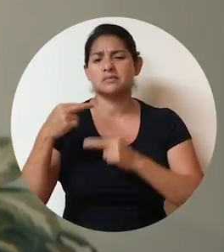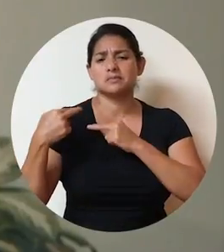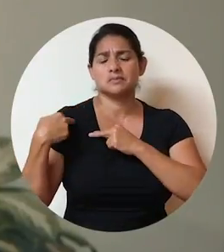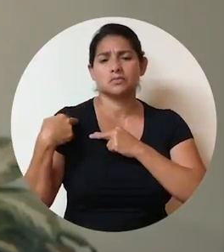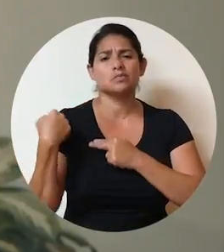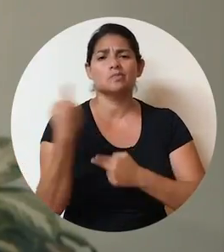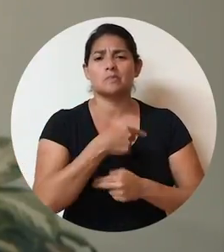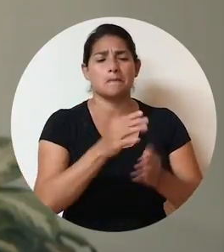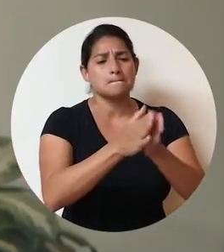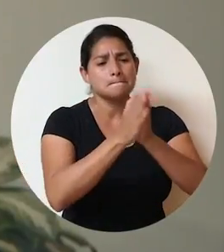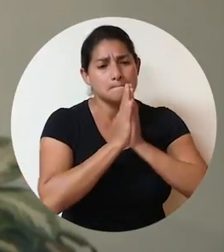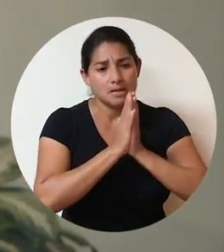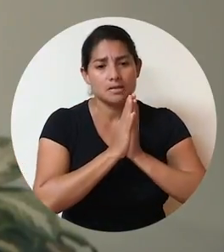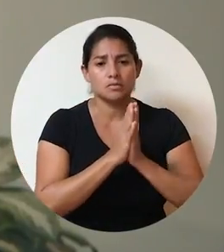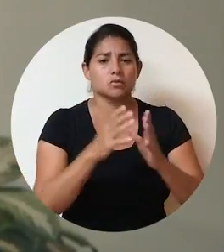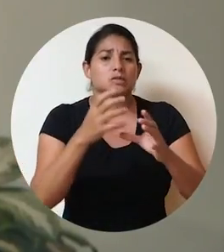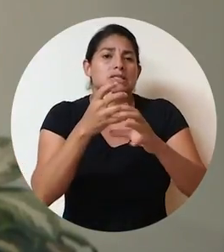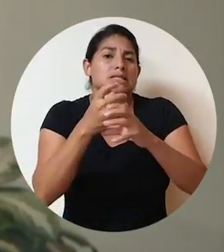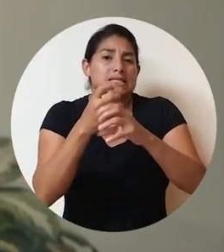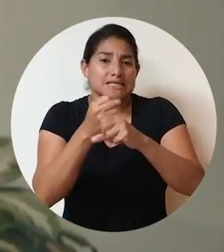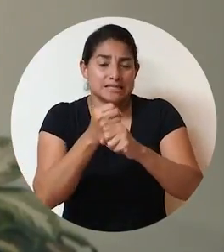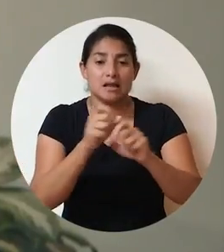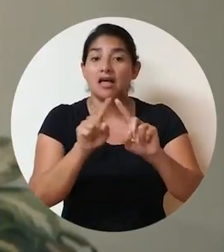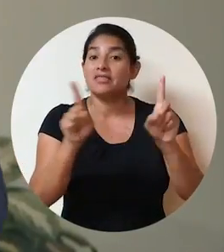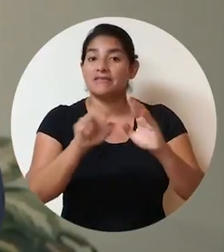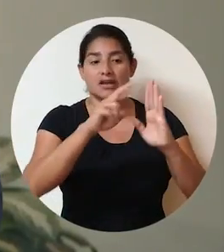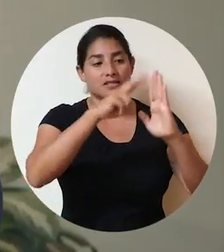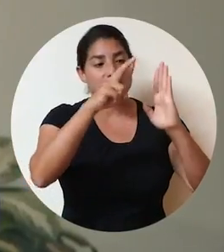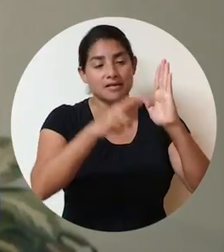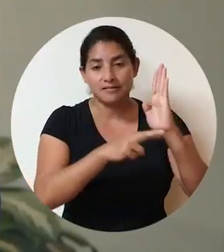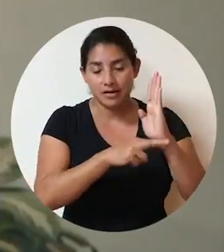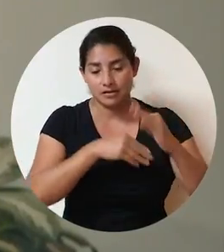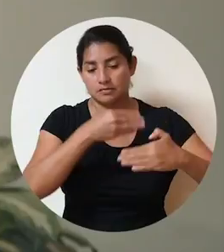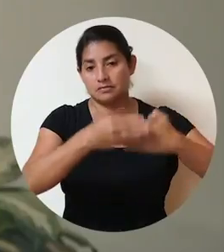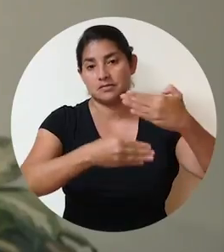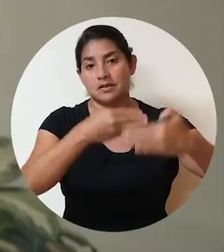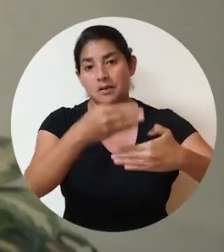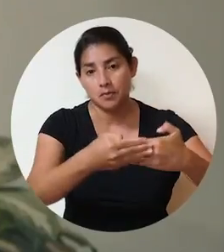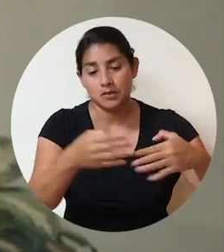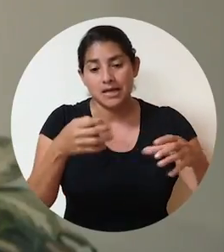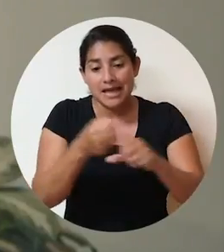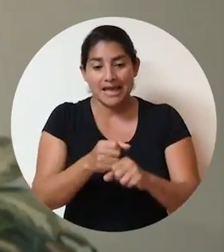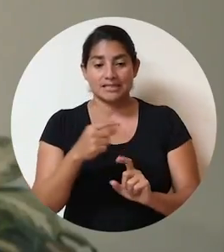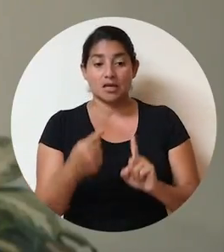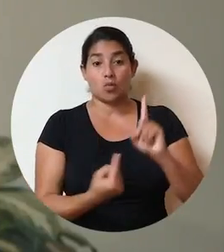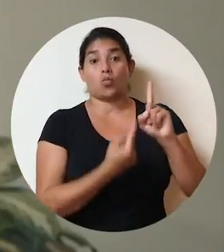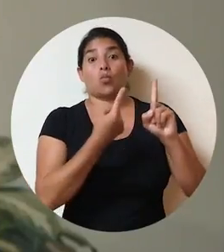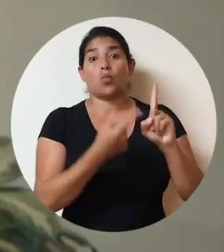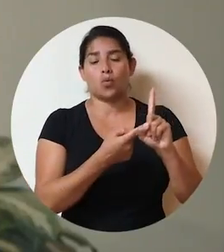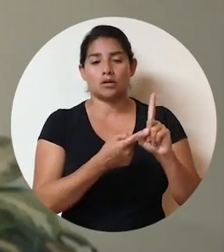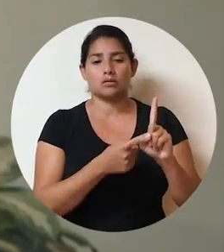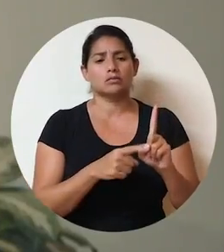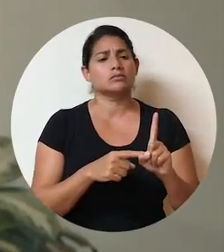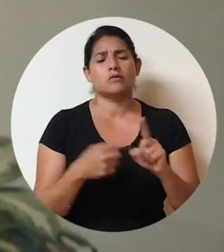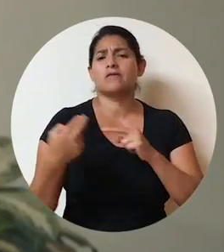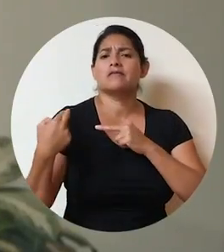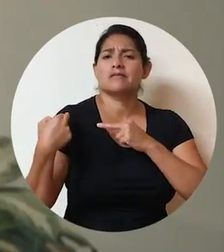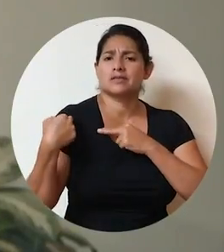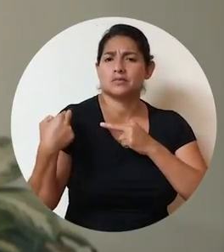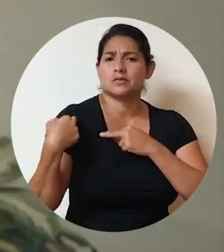le pedimos que diseñara las reglas del proceso y sea el único